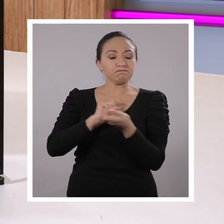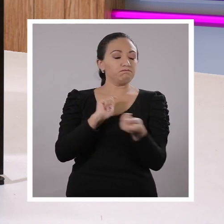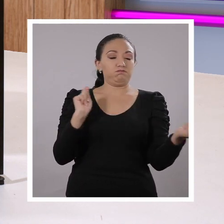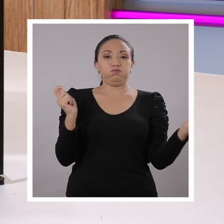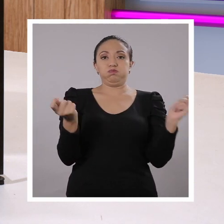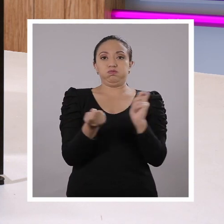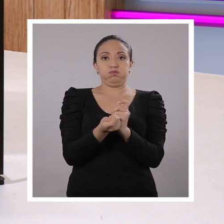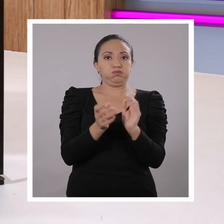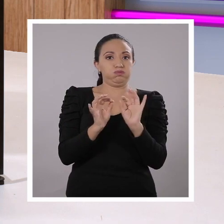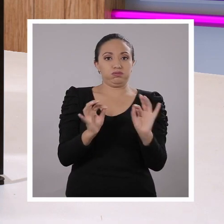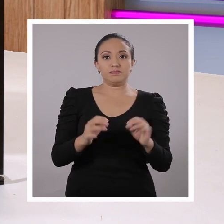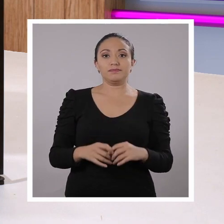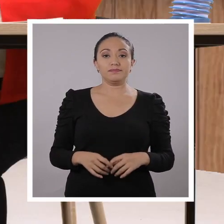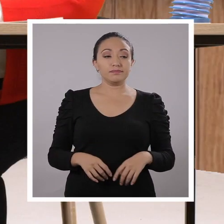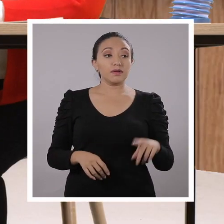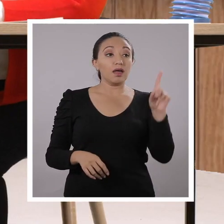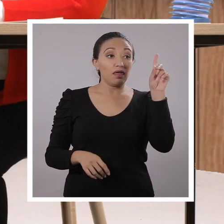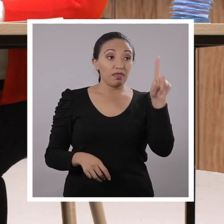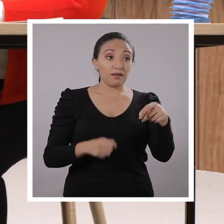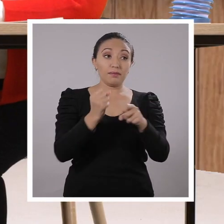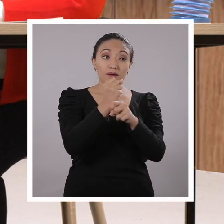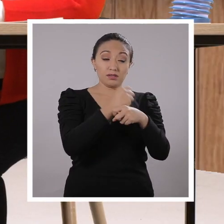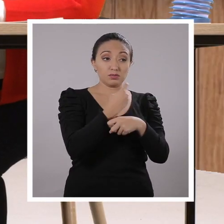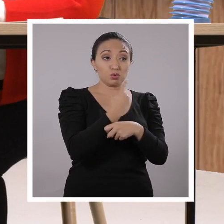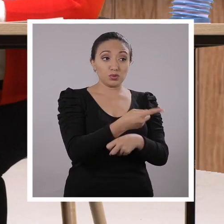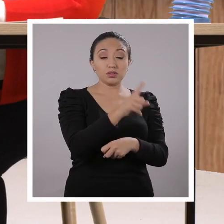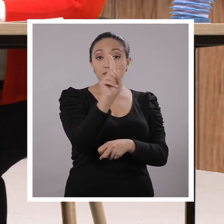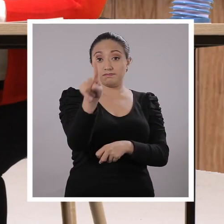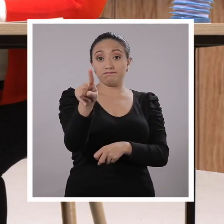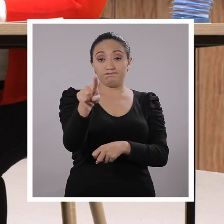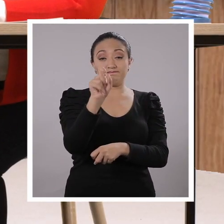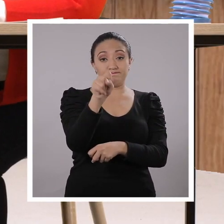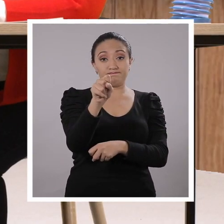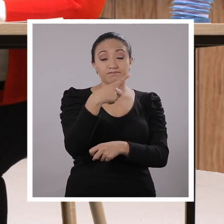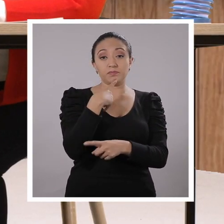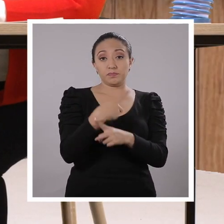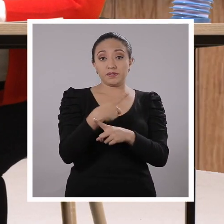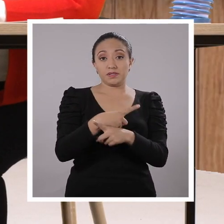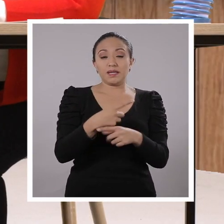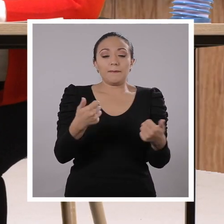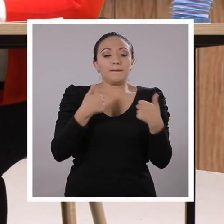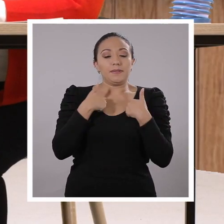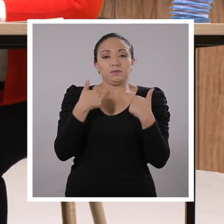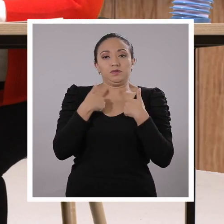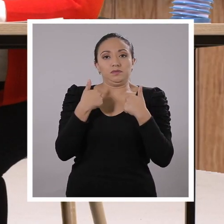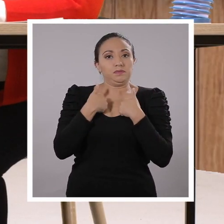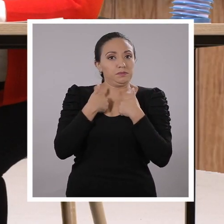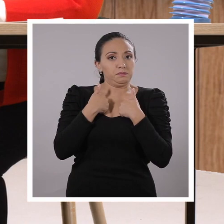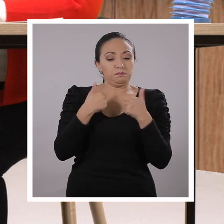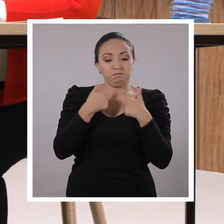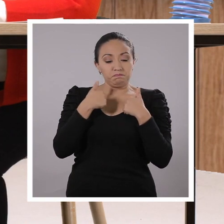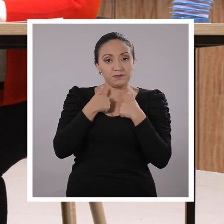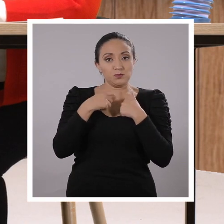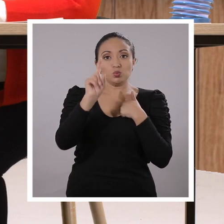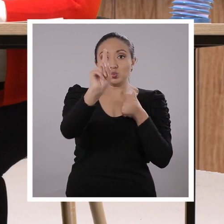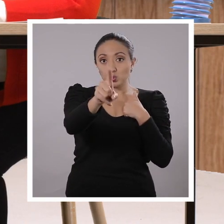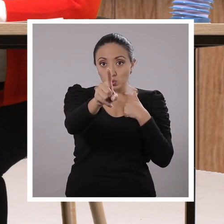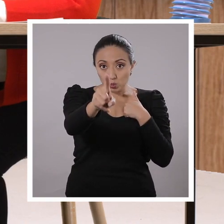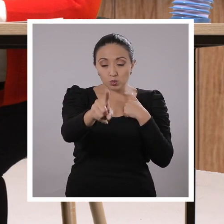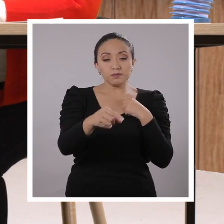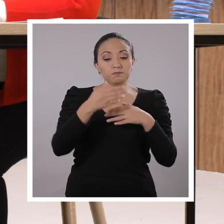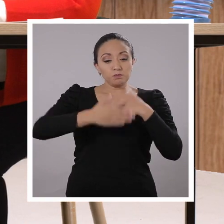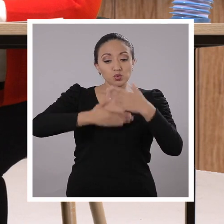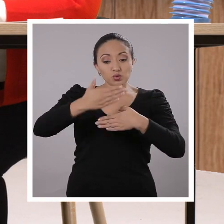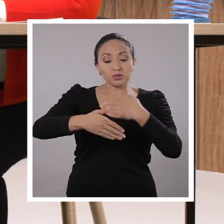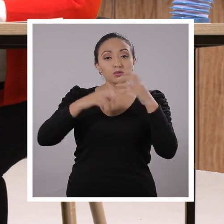esto cambia, esto va a cambiar. Tenemos que hacer hincapié en lo que acaba de decir la profe Gal. Está en nosotros, está en